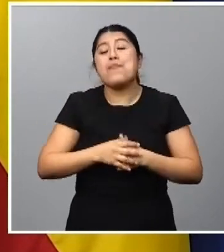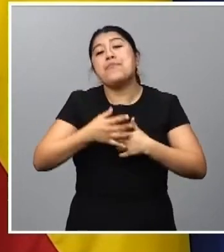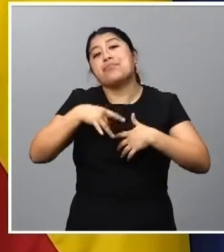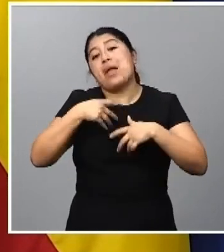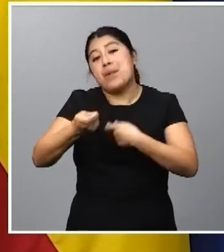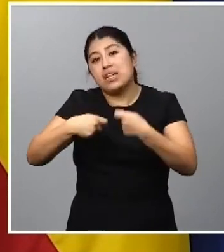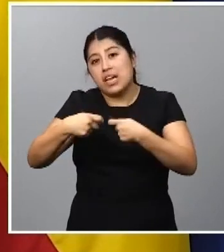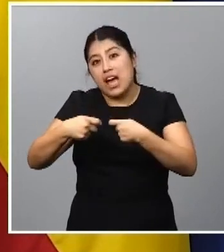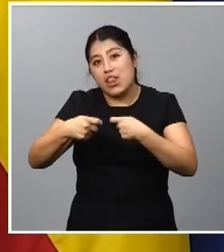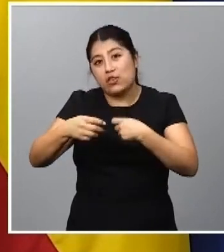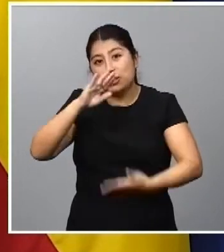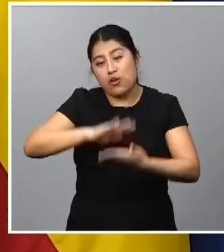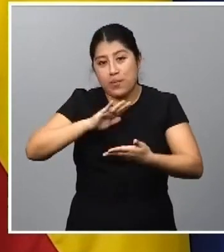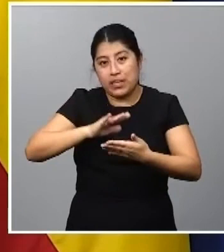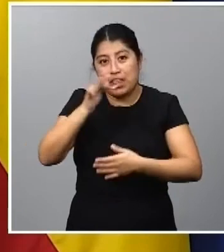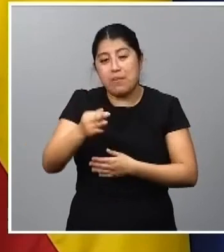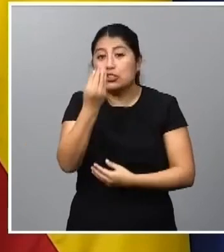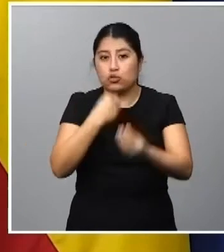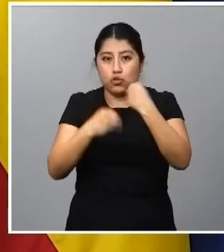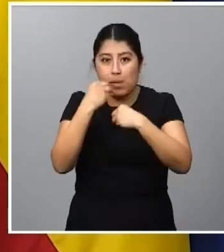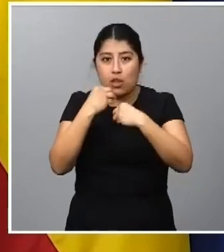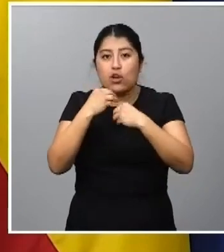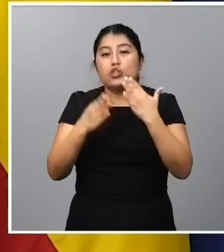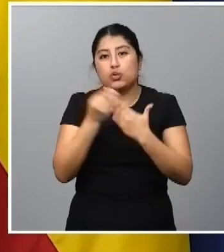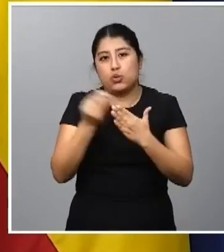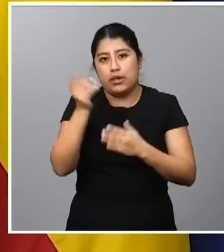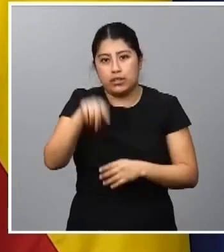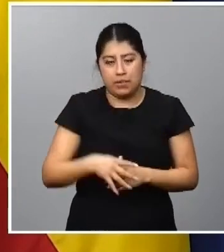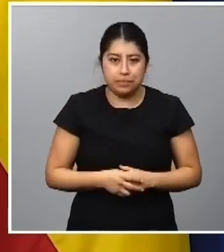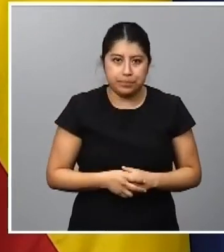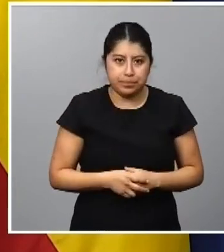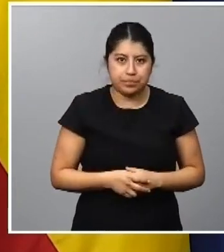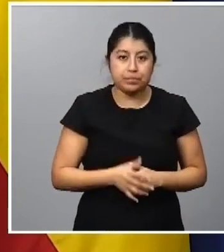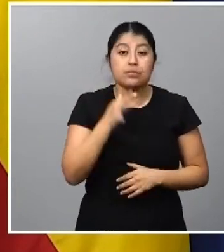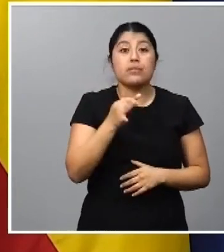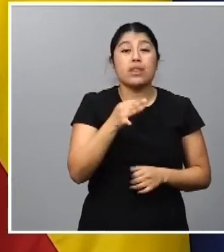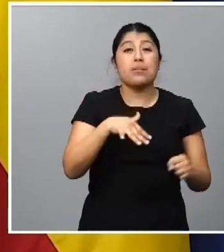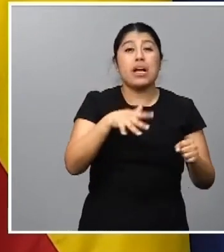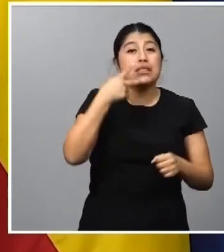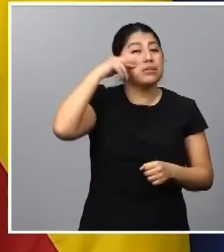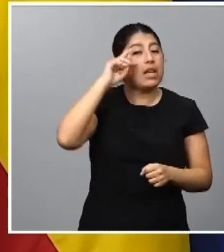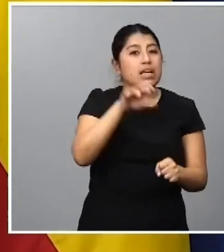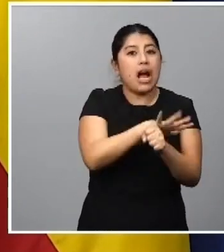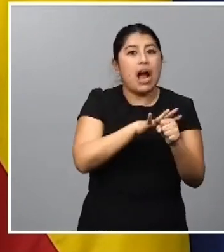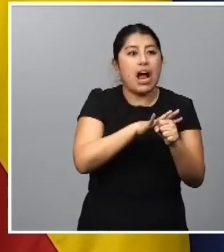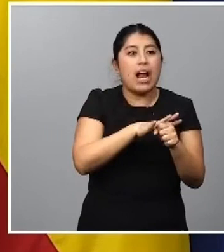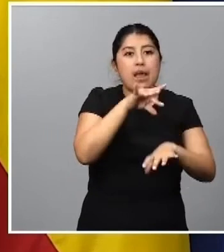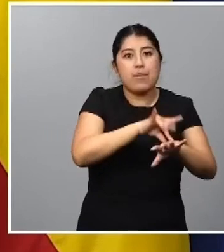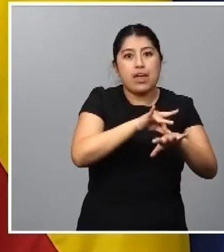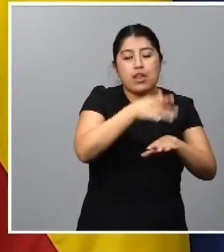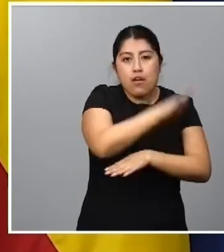Competencia y el Consejo de Consumidores y Usuarios. Además, especialistas en las áreas de la pediatría, la